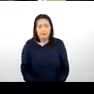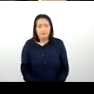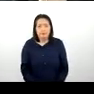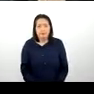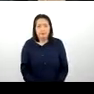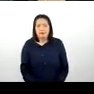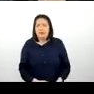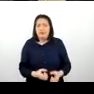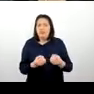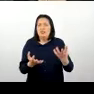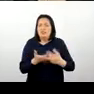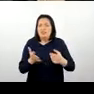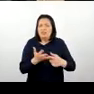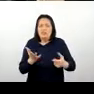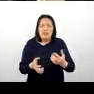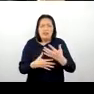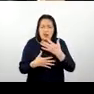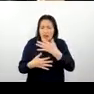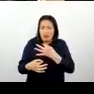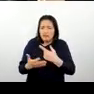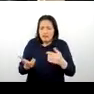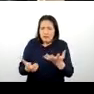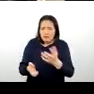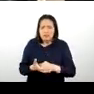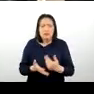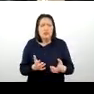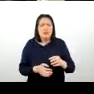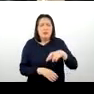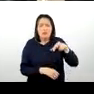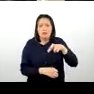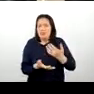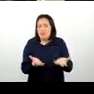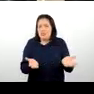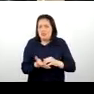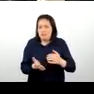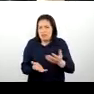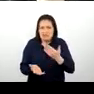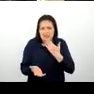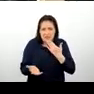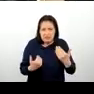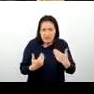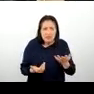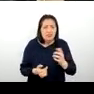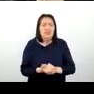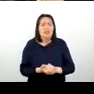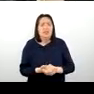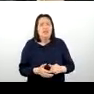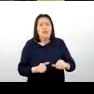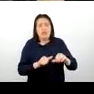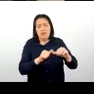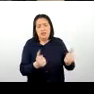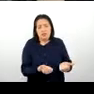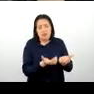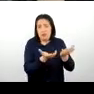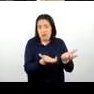capacidad de atracción que tiene cada una de ellas, el mayor puntaje, generalmente está en lo que viene a ser el Centro Histórico de la